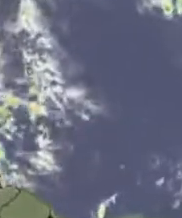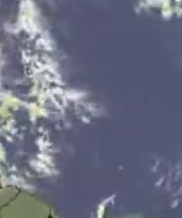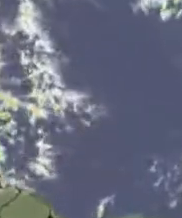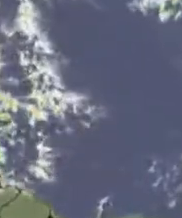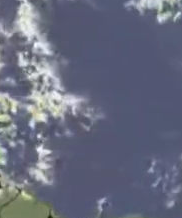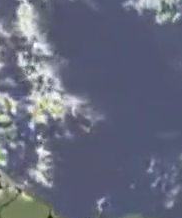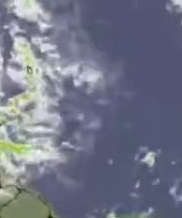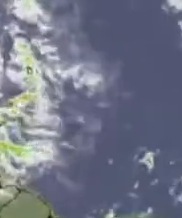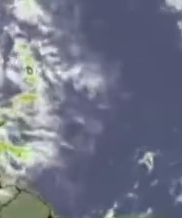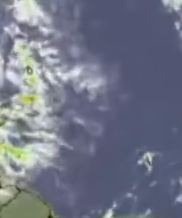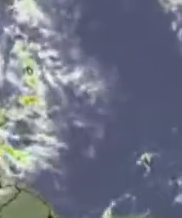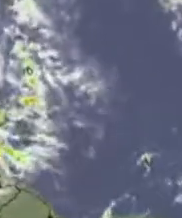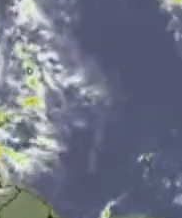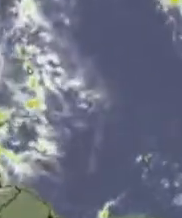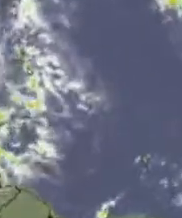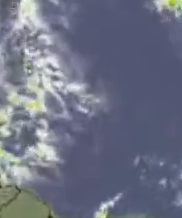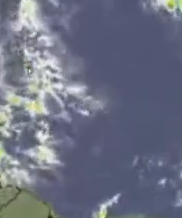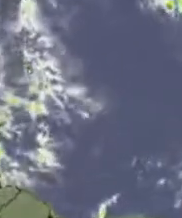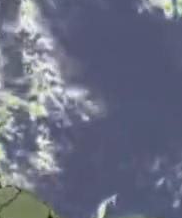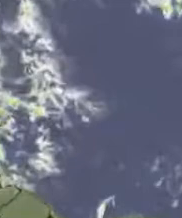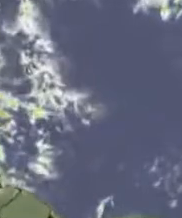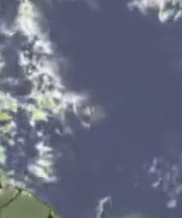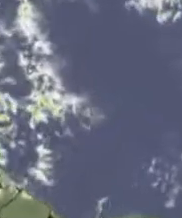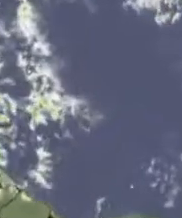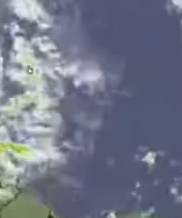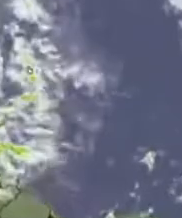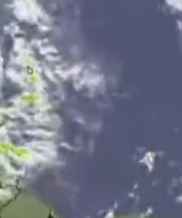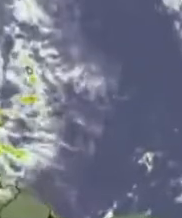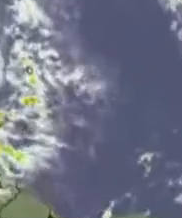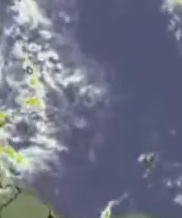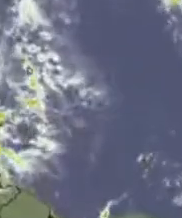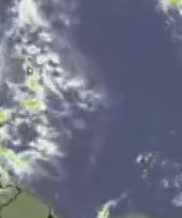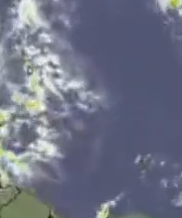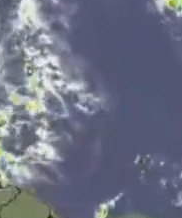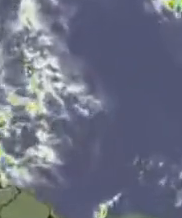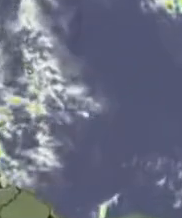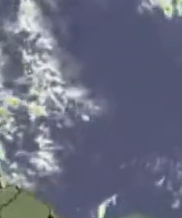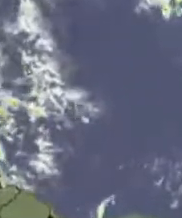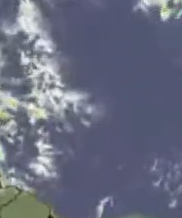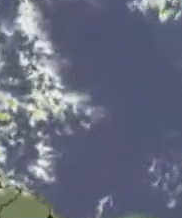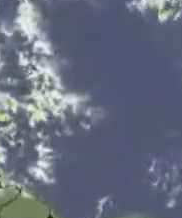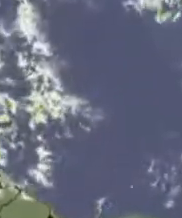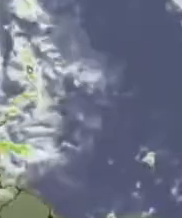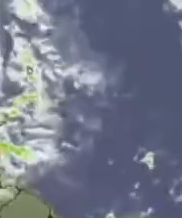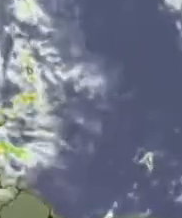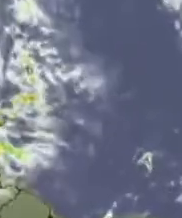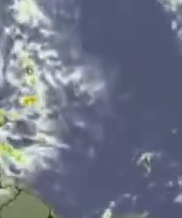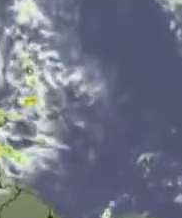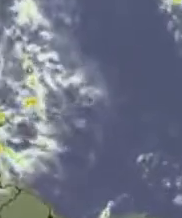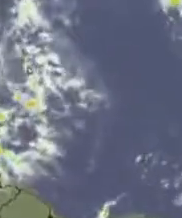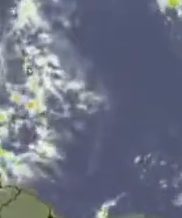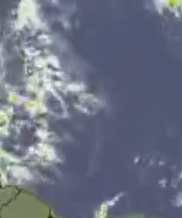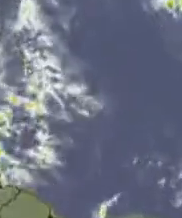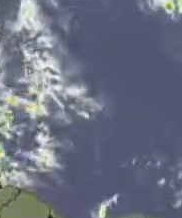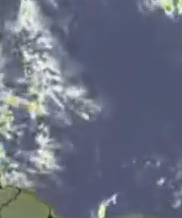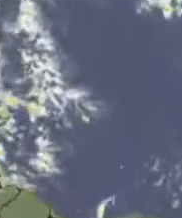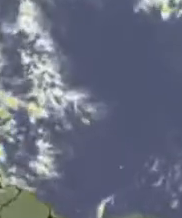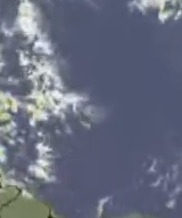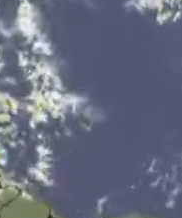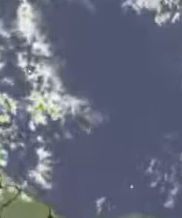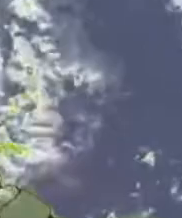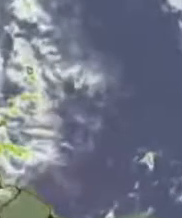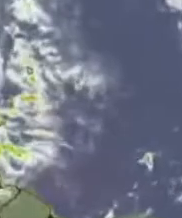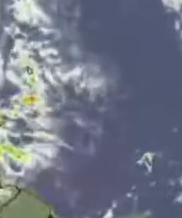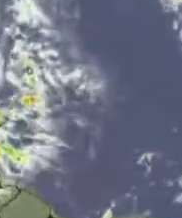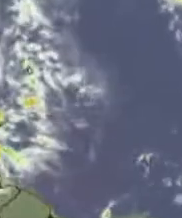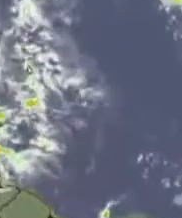de casi todo el archipiélago. ¿Por qué? Porque los vientos entre el nordeste y el este se refuerzan en la tarde. ¿Qué pasa? Que cuando la convección